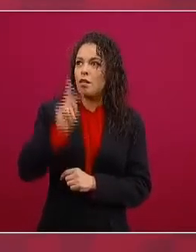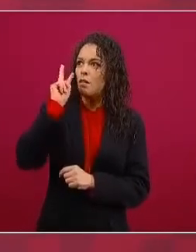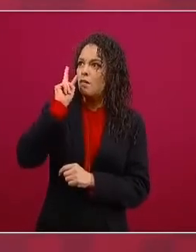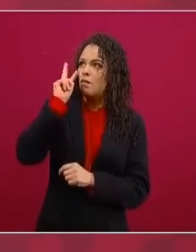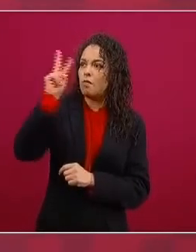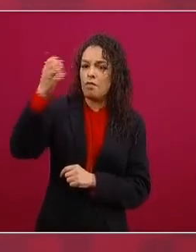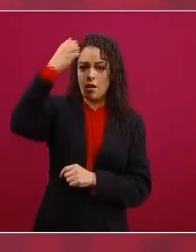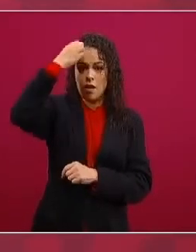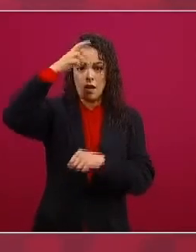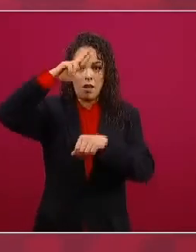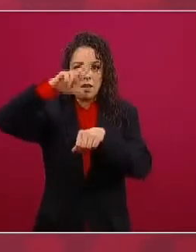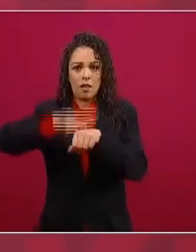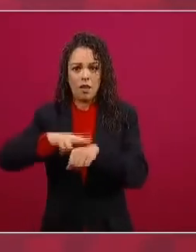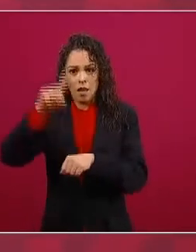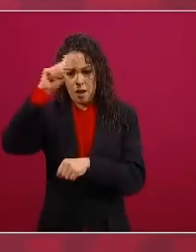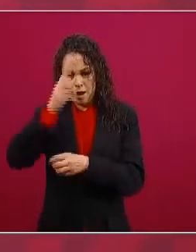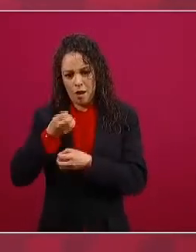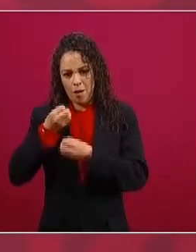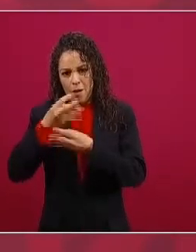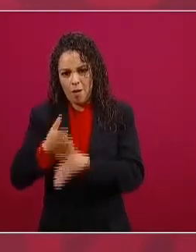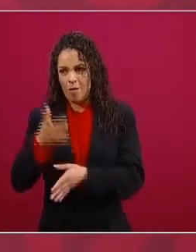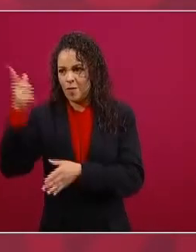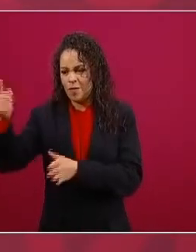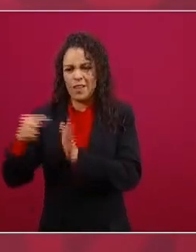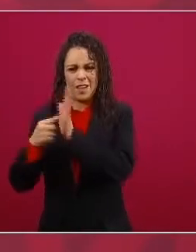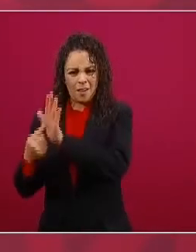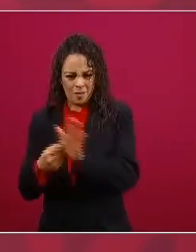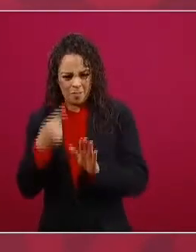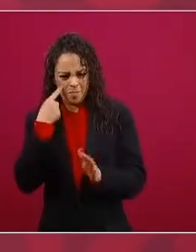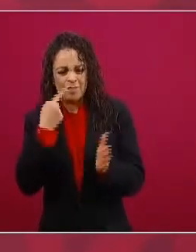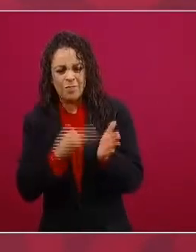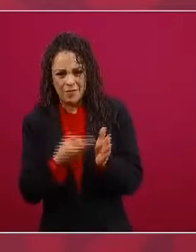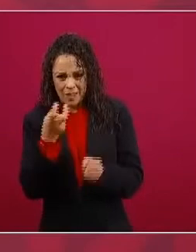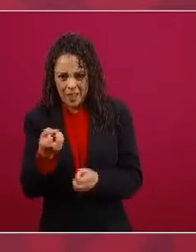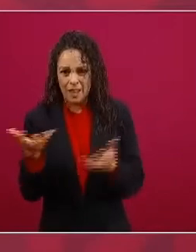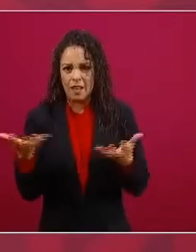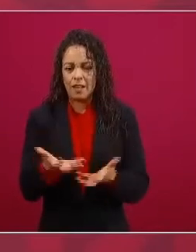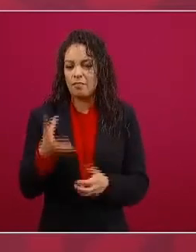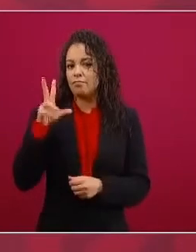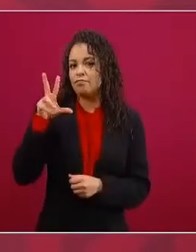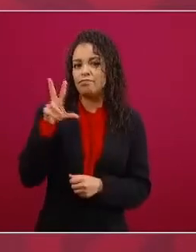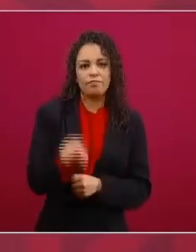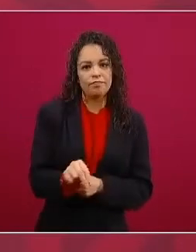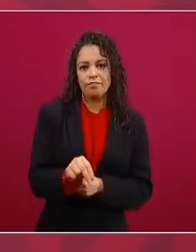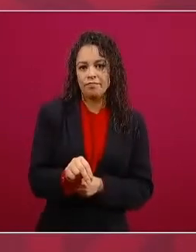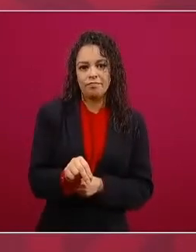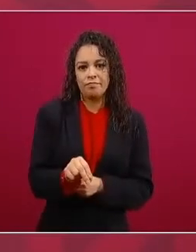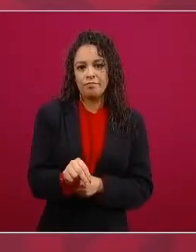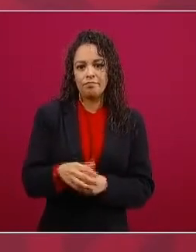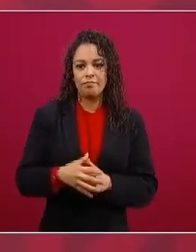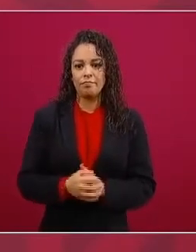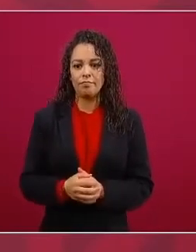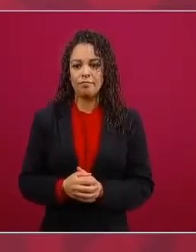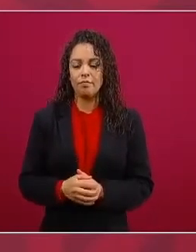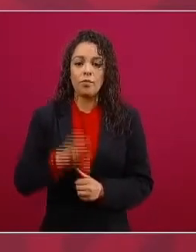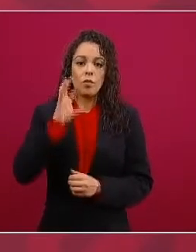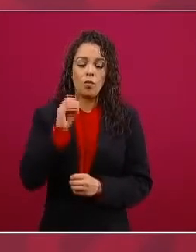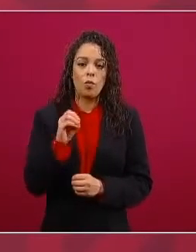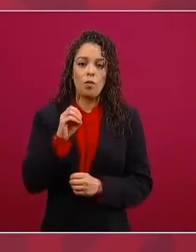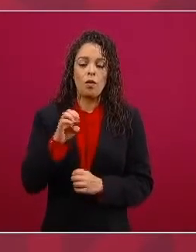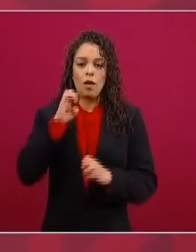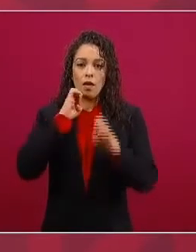o una política antipopular entreguista que perjudique